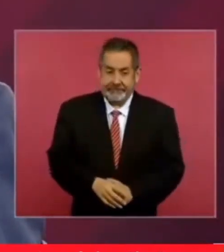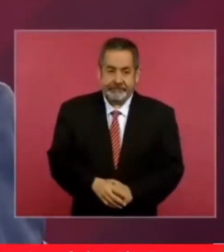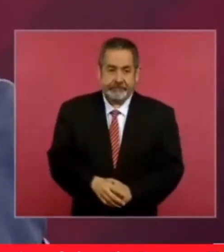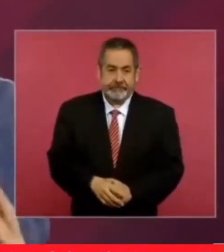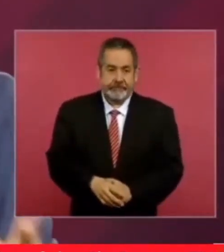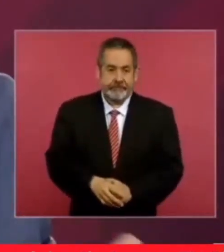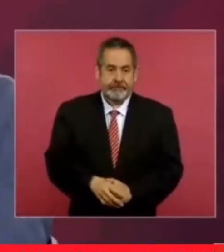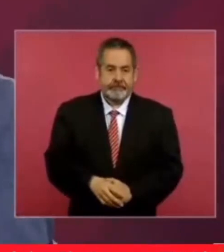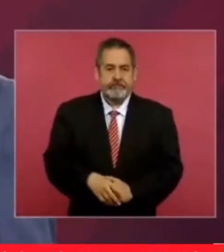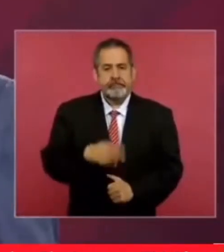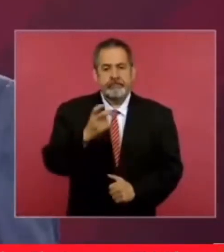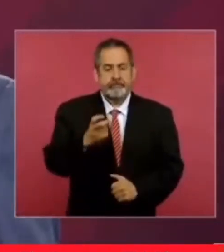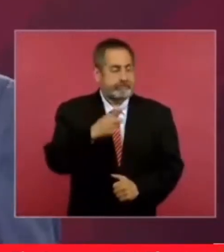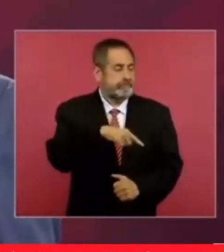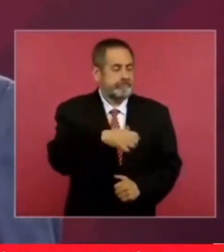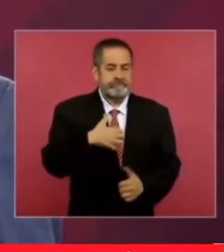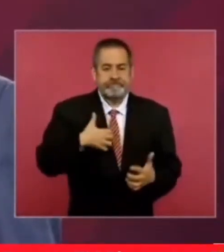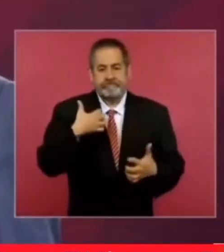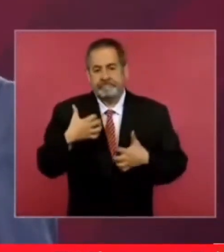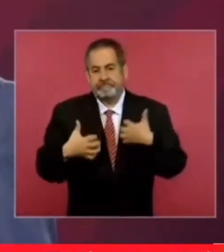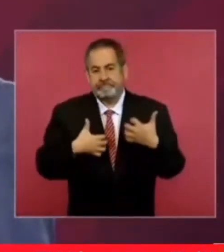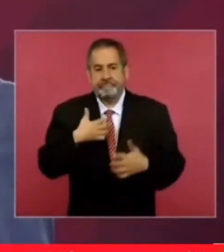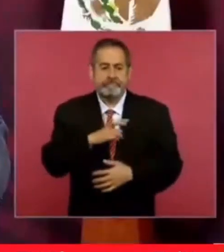por eso es el enojo